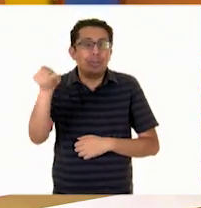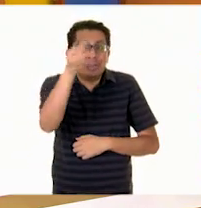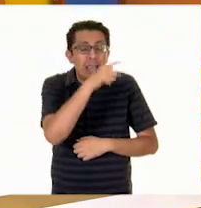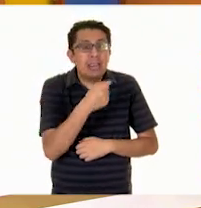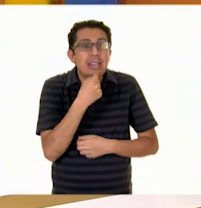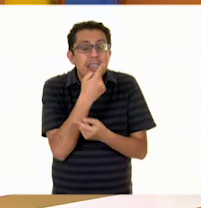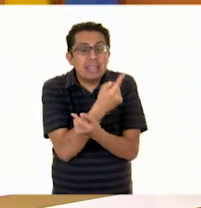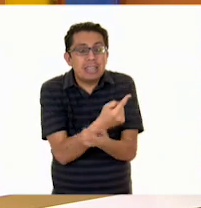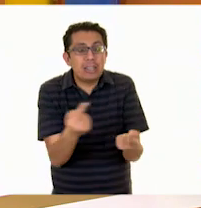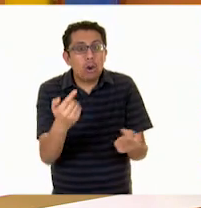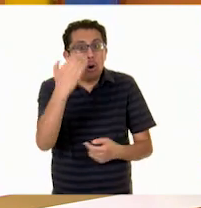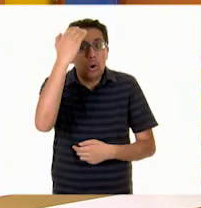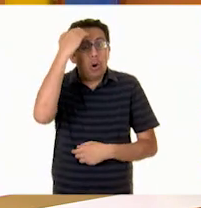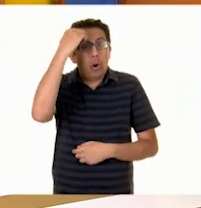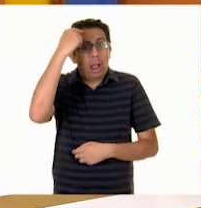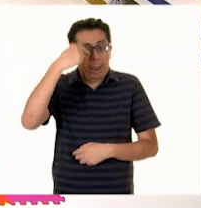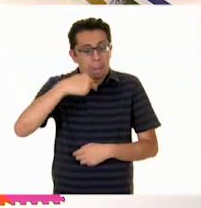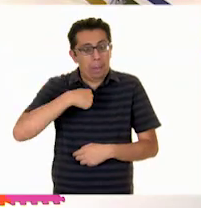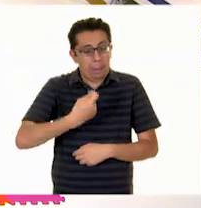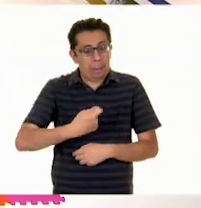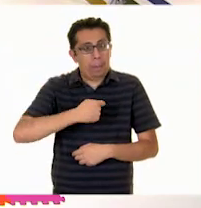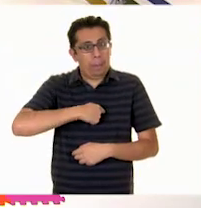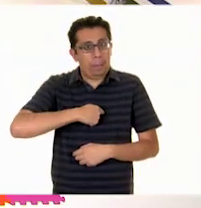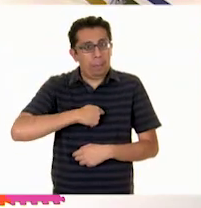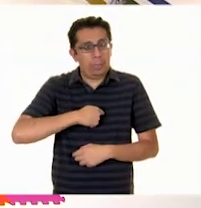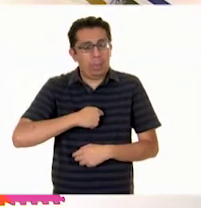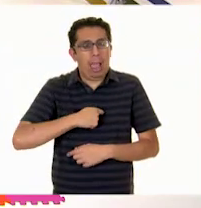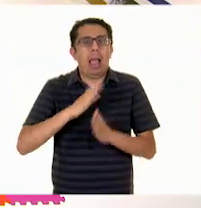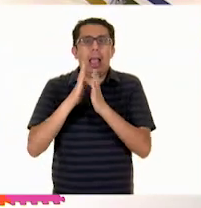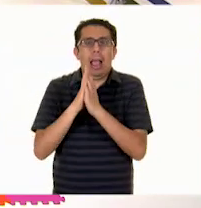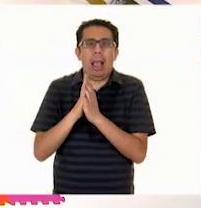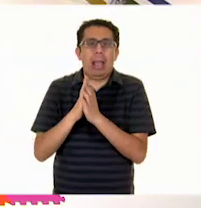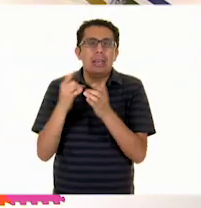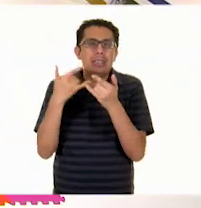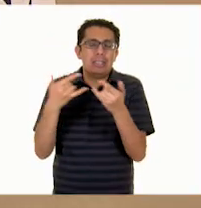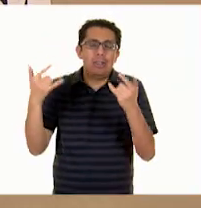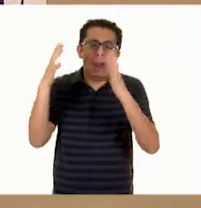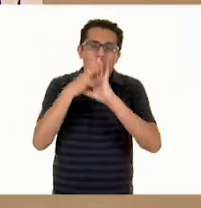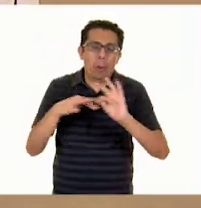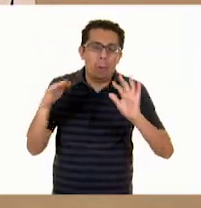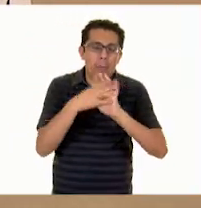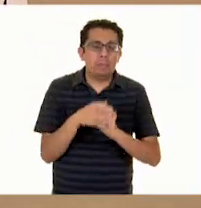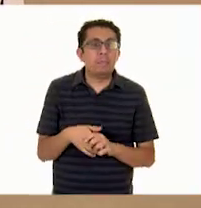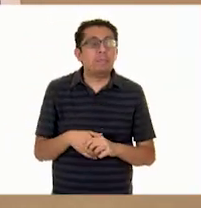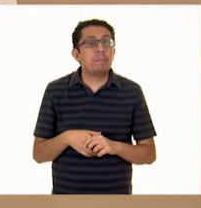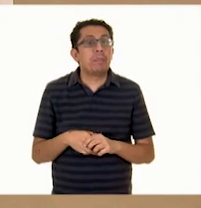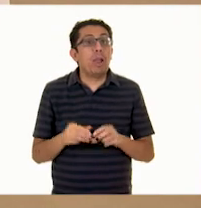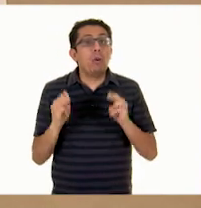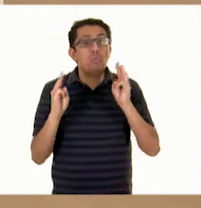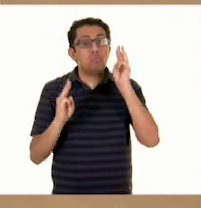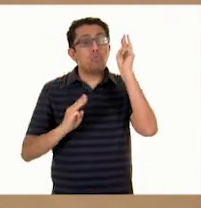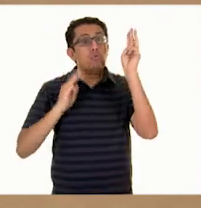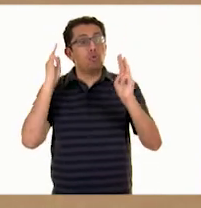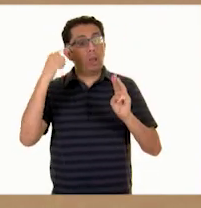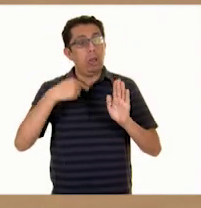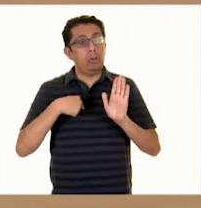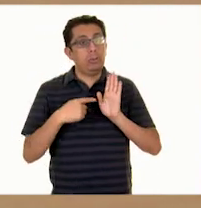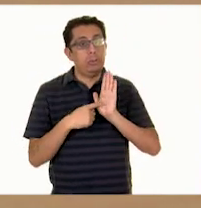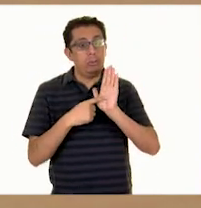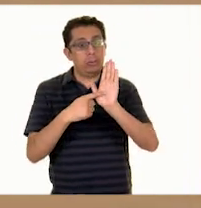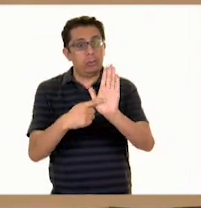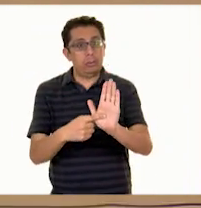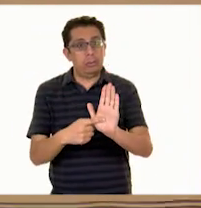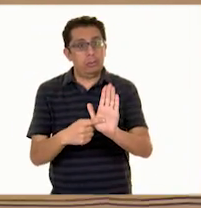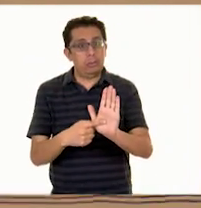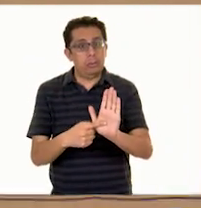de mí. ¿Vamos? A ver, cuéntanos tu historia, Maestra Margarita. este ¿Qué historia nos quieres contar? Es un museo sobre mí, y yo traje